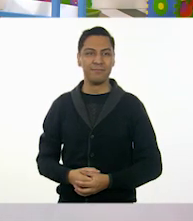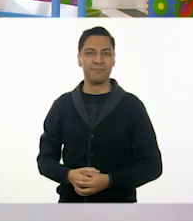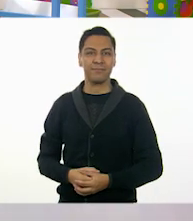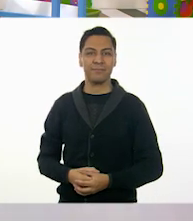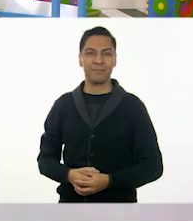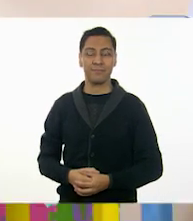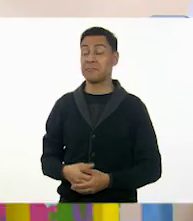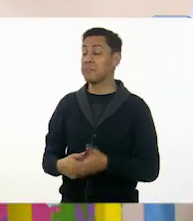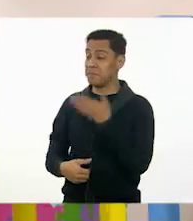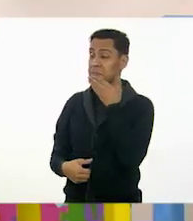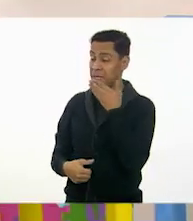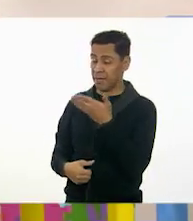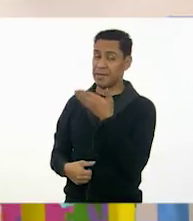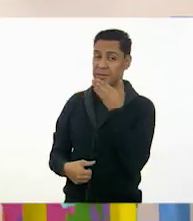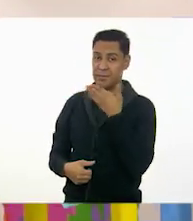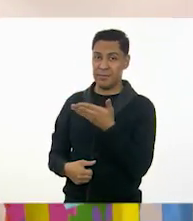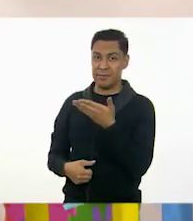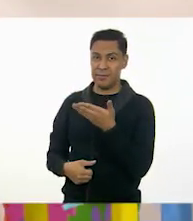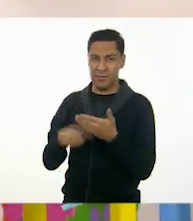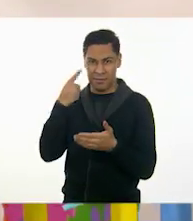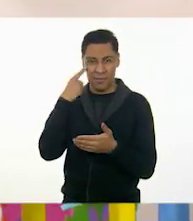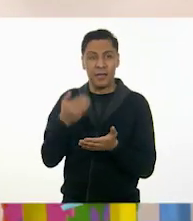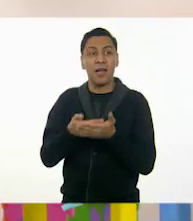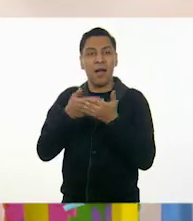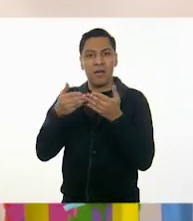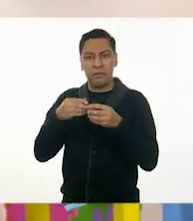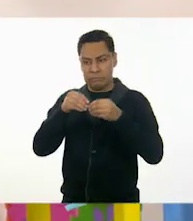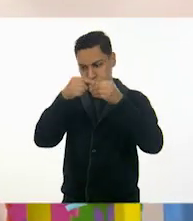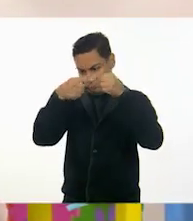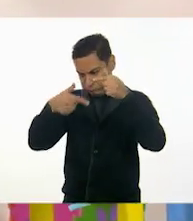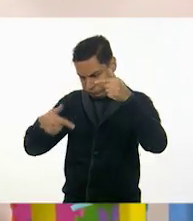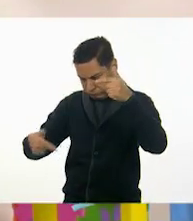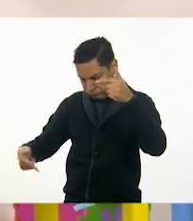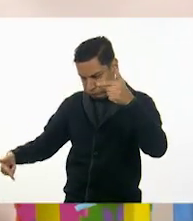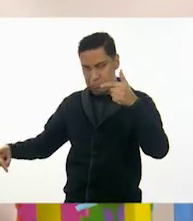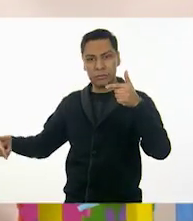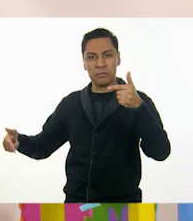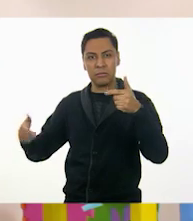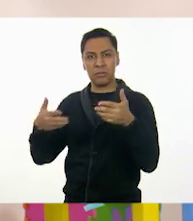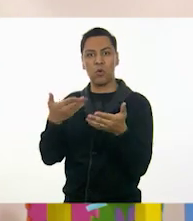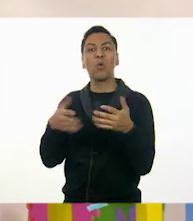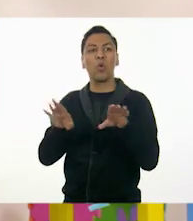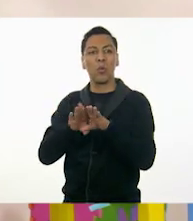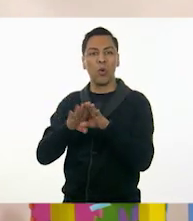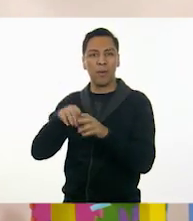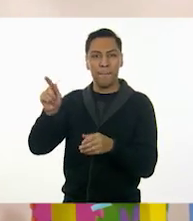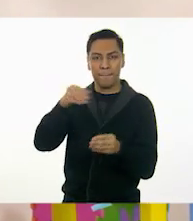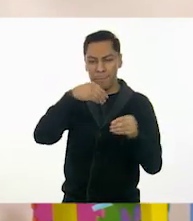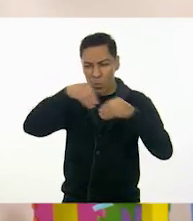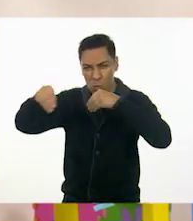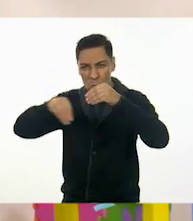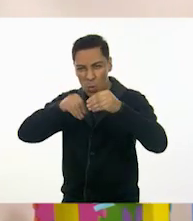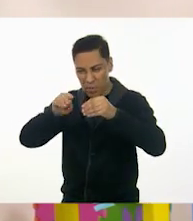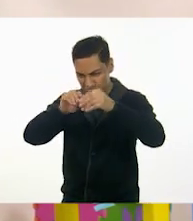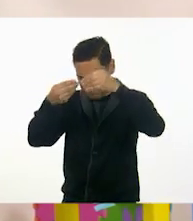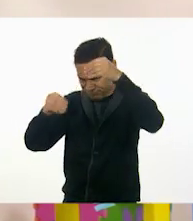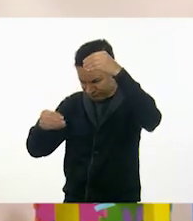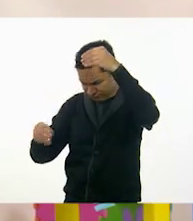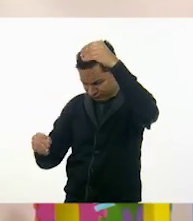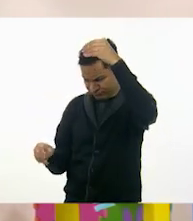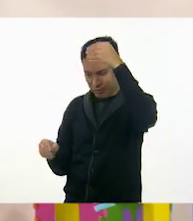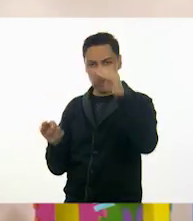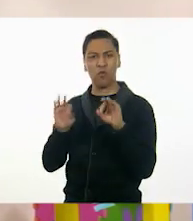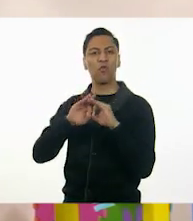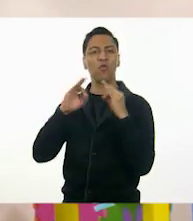bien. Pero, lo vemos un poco plano. Pero si nosotros lo movemos, va agarrando diferentes formas.